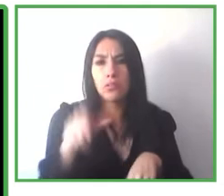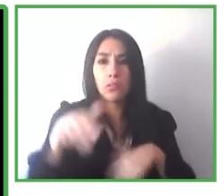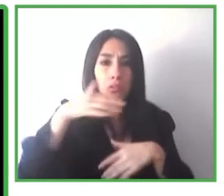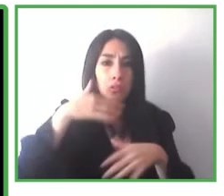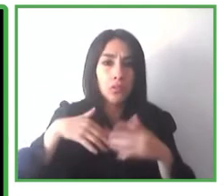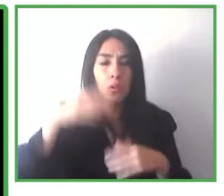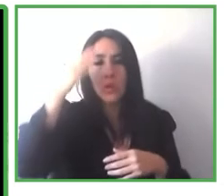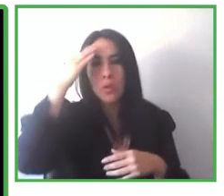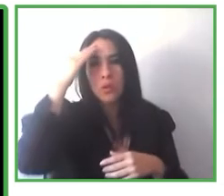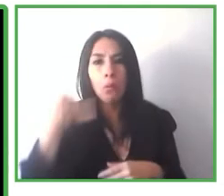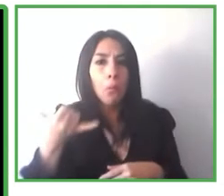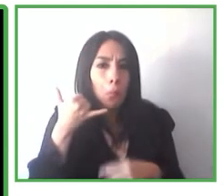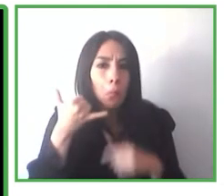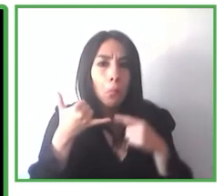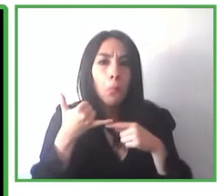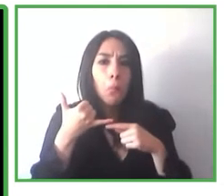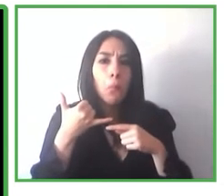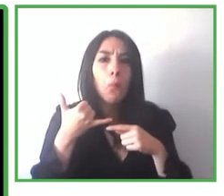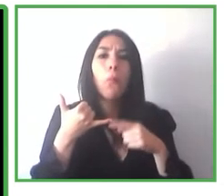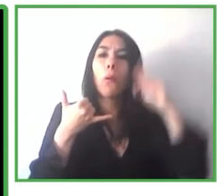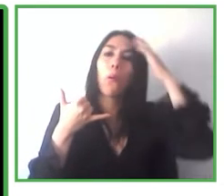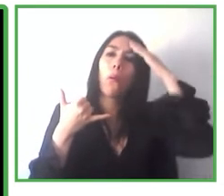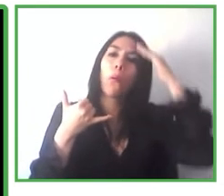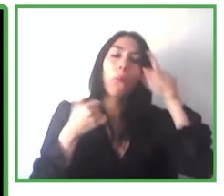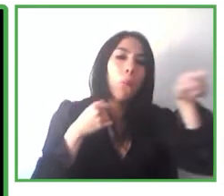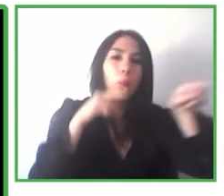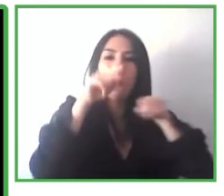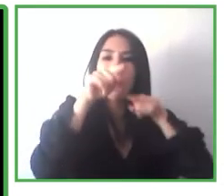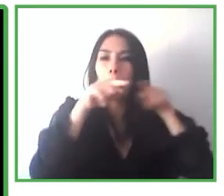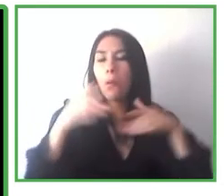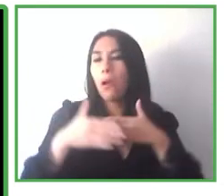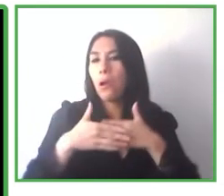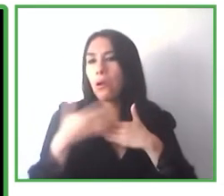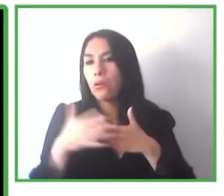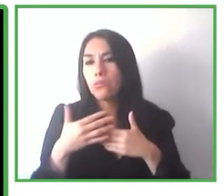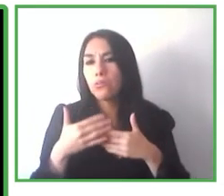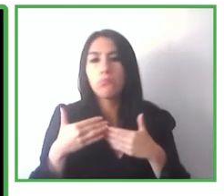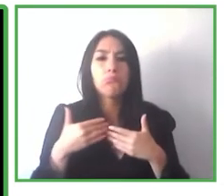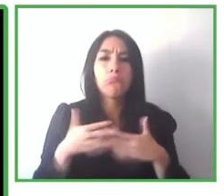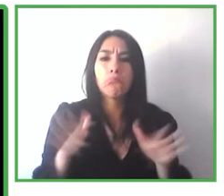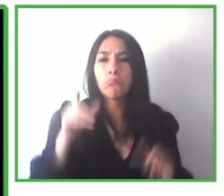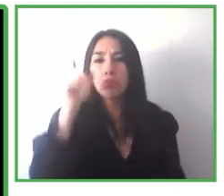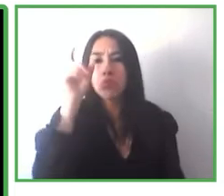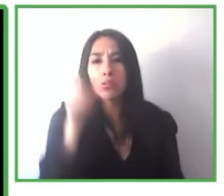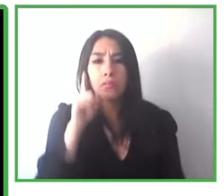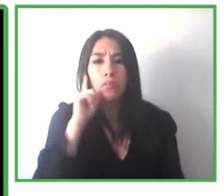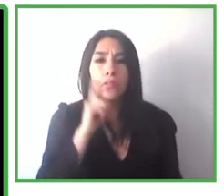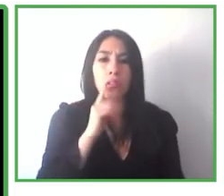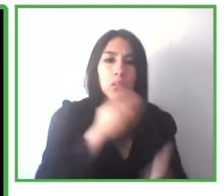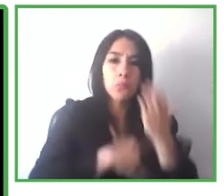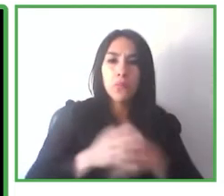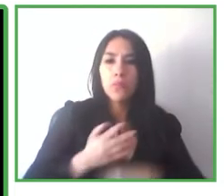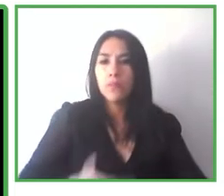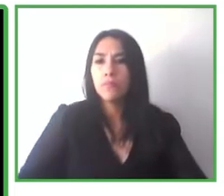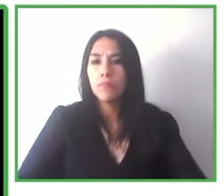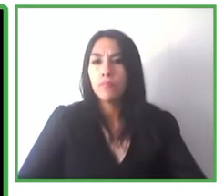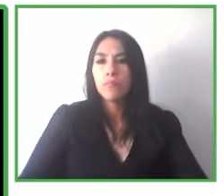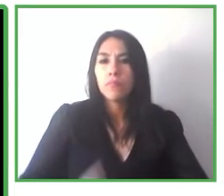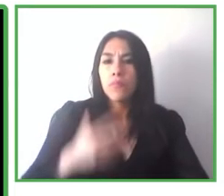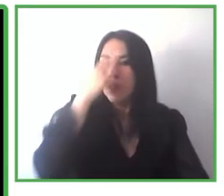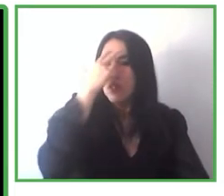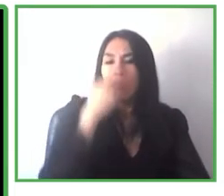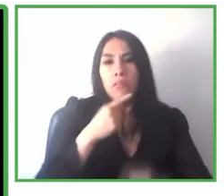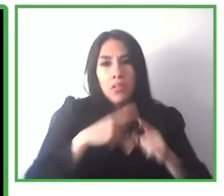recibiendo la misma información que reciben los usuarios que pueden ver trabajamos por una tecnología inclusiva para ayudar a personas con